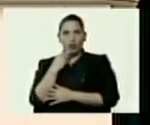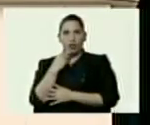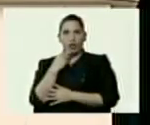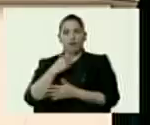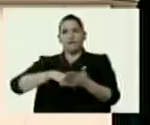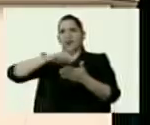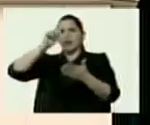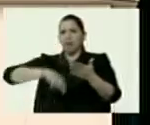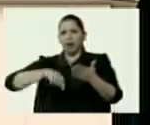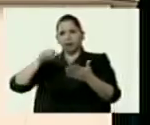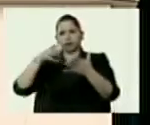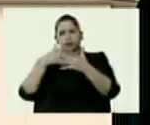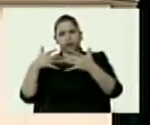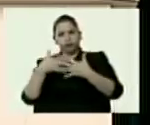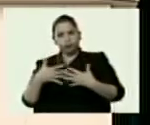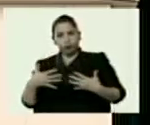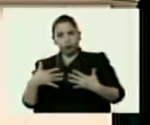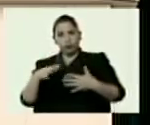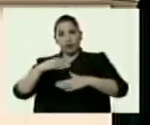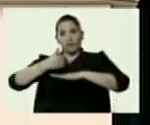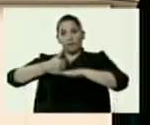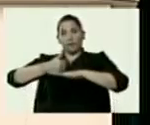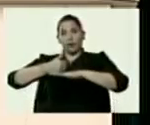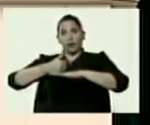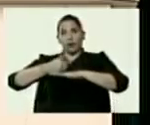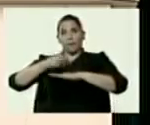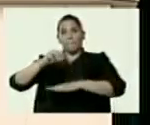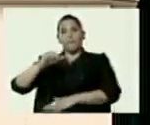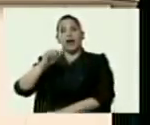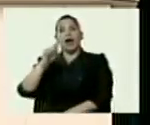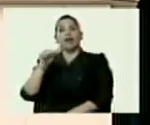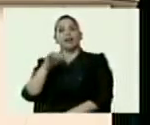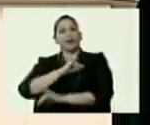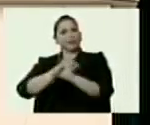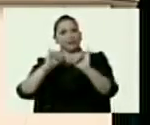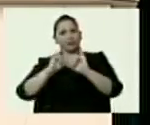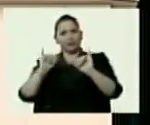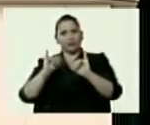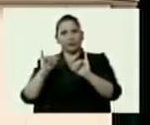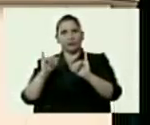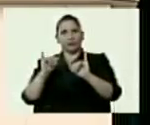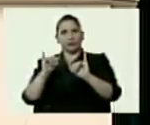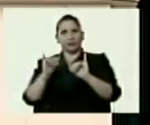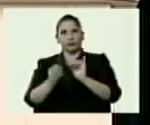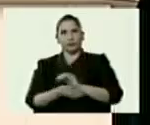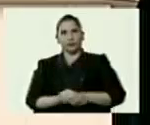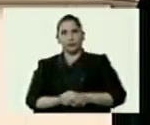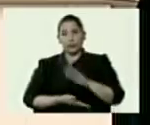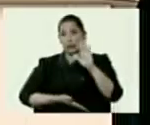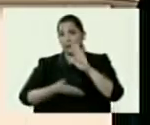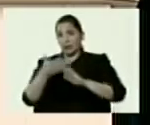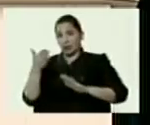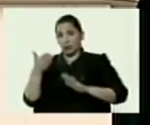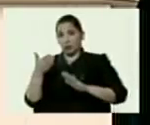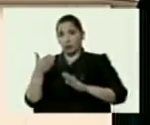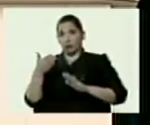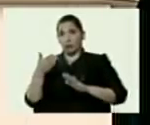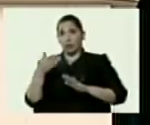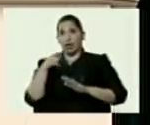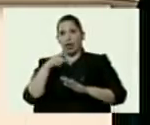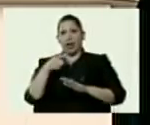firmar en ese documento al general en jefe Marta Figueroa que ya en ese momento no solamente se había ido de baja, sino que era